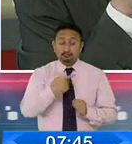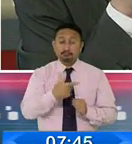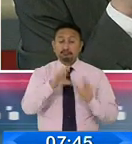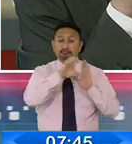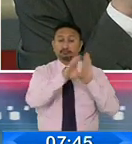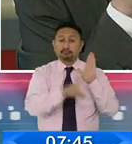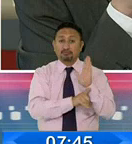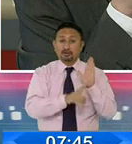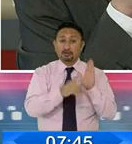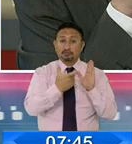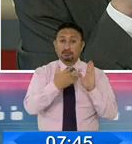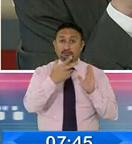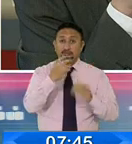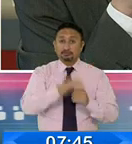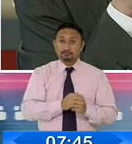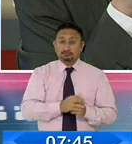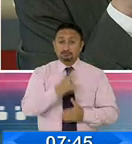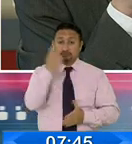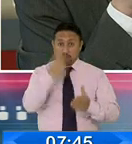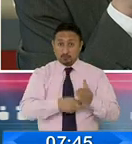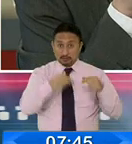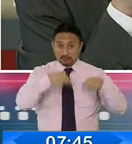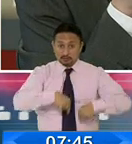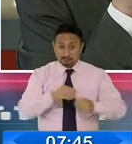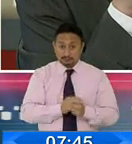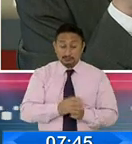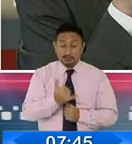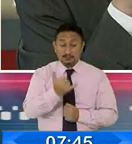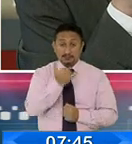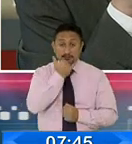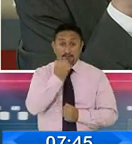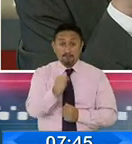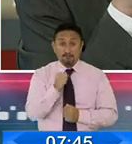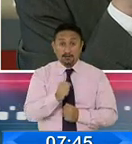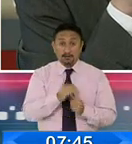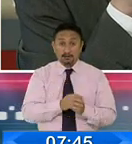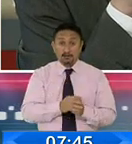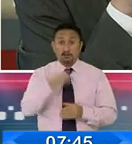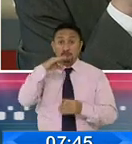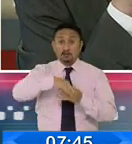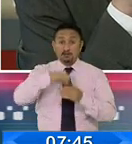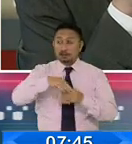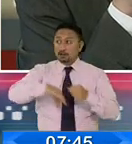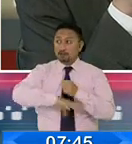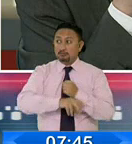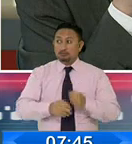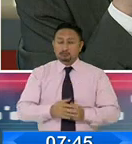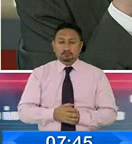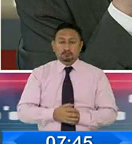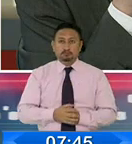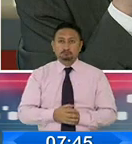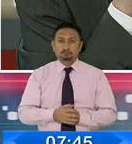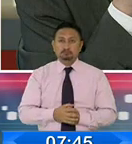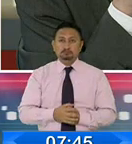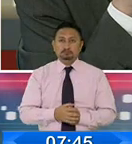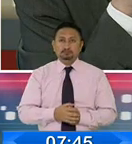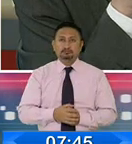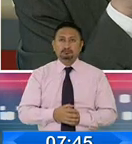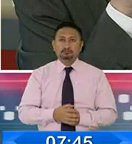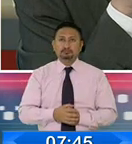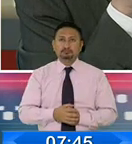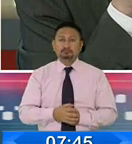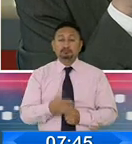Código Orgánico Integral Penal como un delito, el delito de fraude electoral, y ese delito tiene que ser investigado. Entonces,